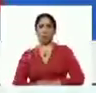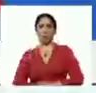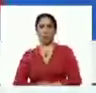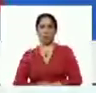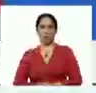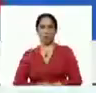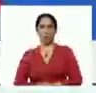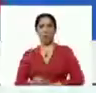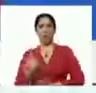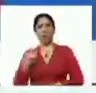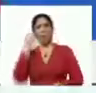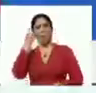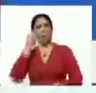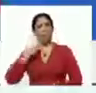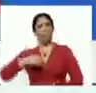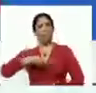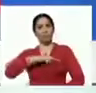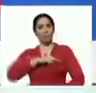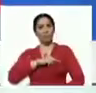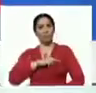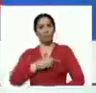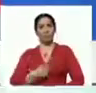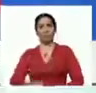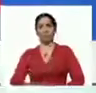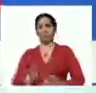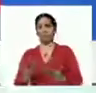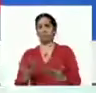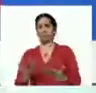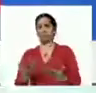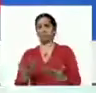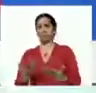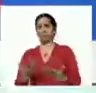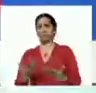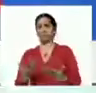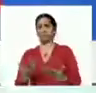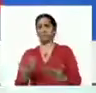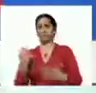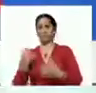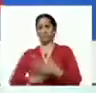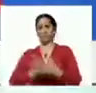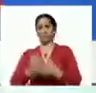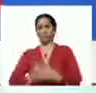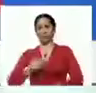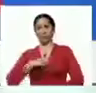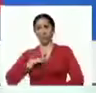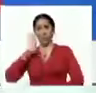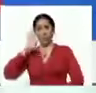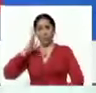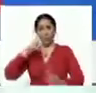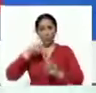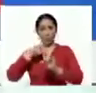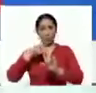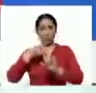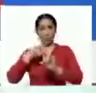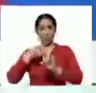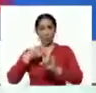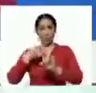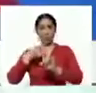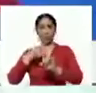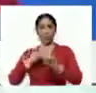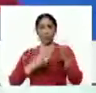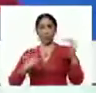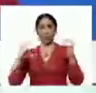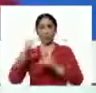Y yo creo que nosotros estamos dando en el clavo. Porque estamos concentrados en levantar la economía real.